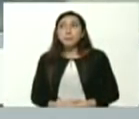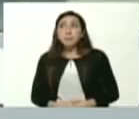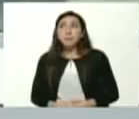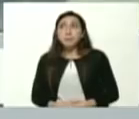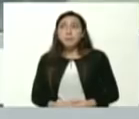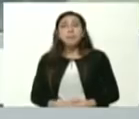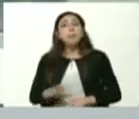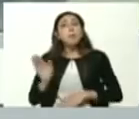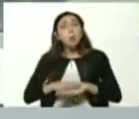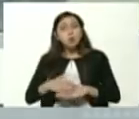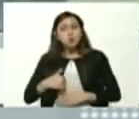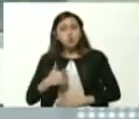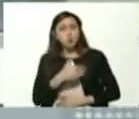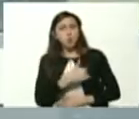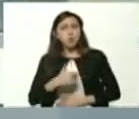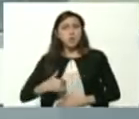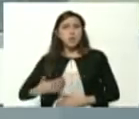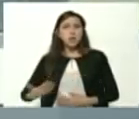por eso por quiero